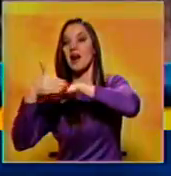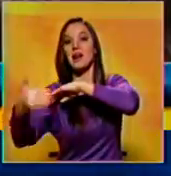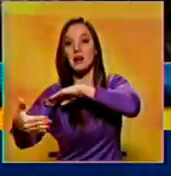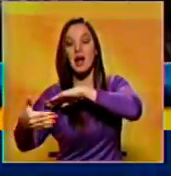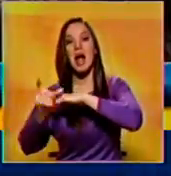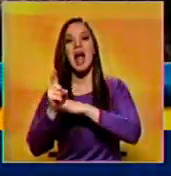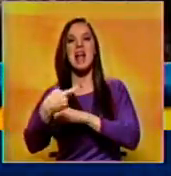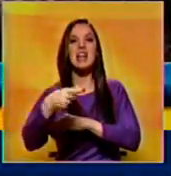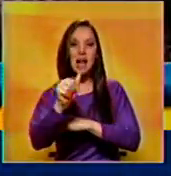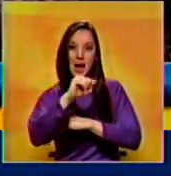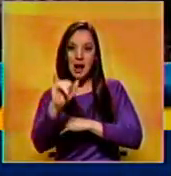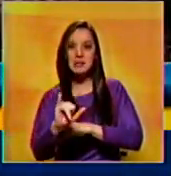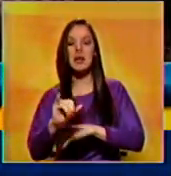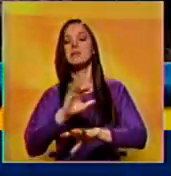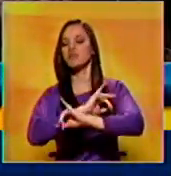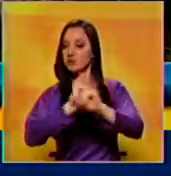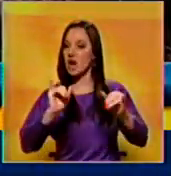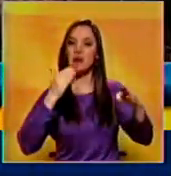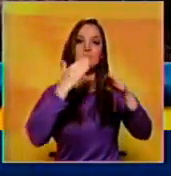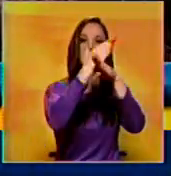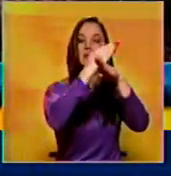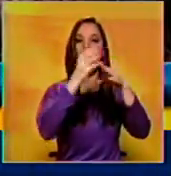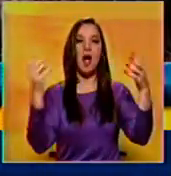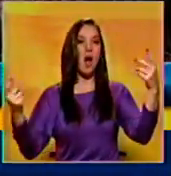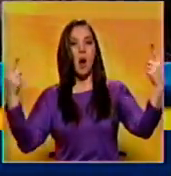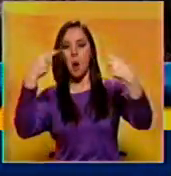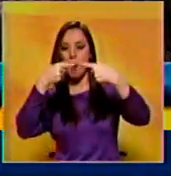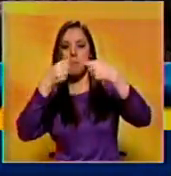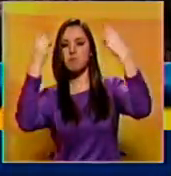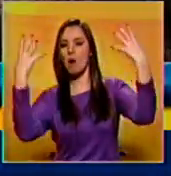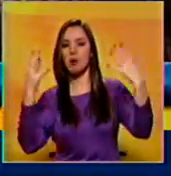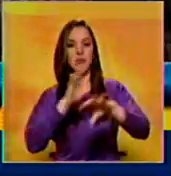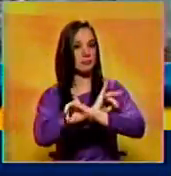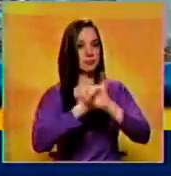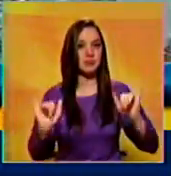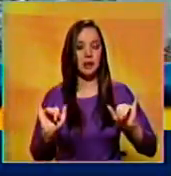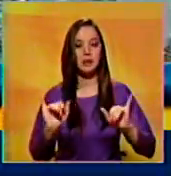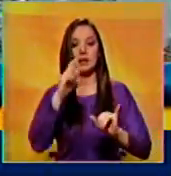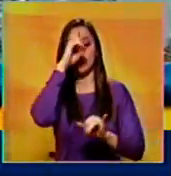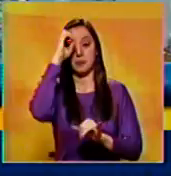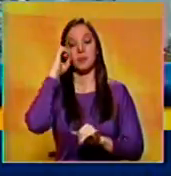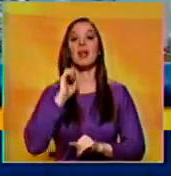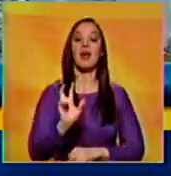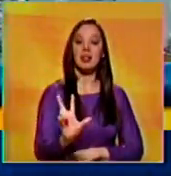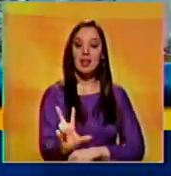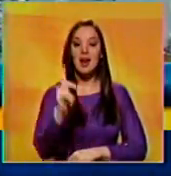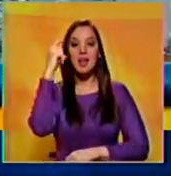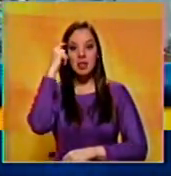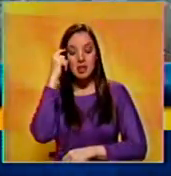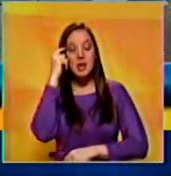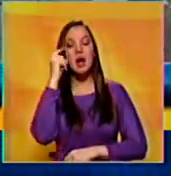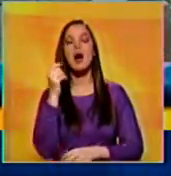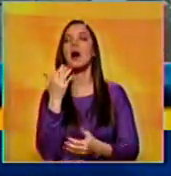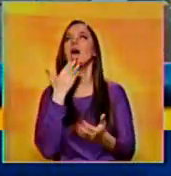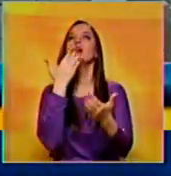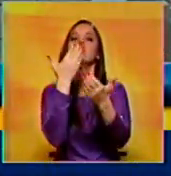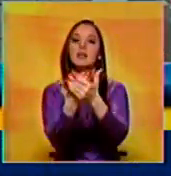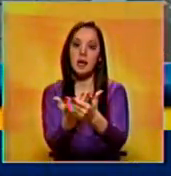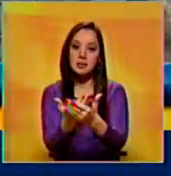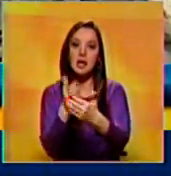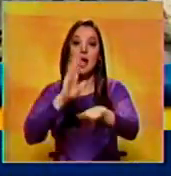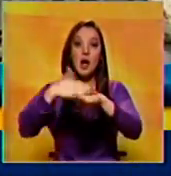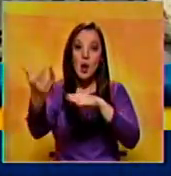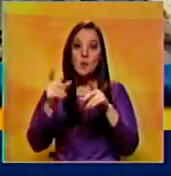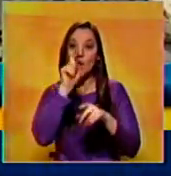Gaza, donde permanecerán en estado de alerta. El cese al fuego durante tres días se logró gracias a la mediación de